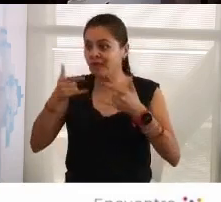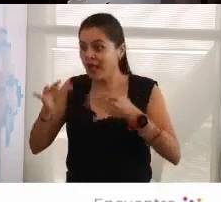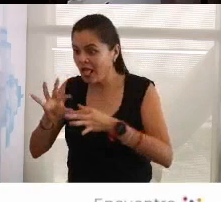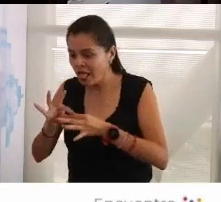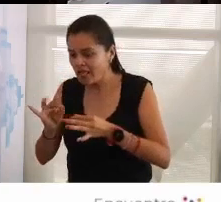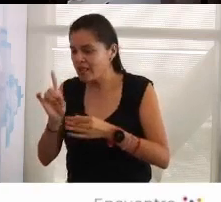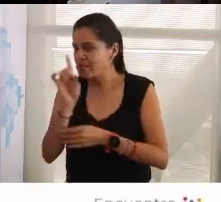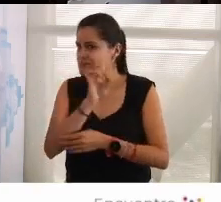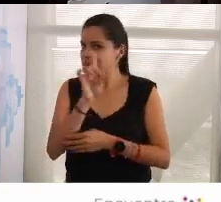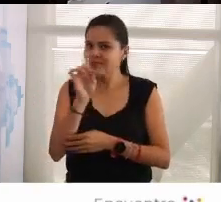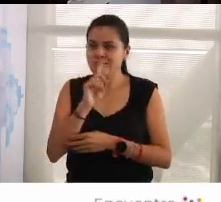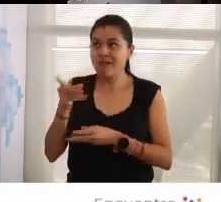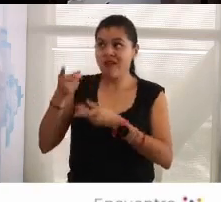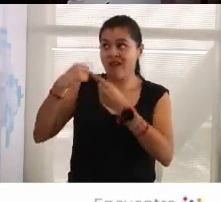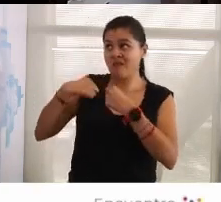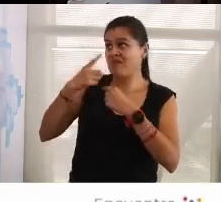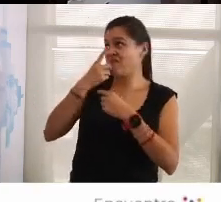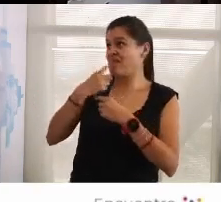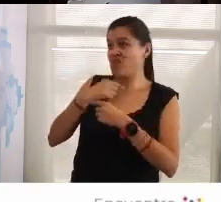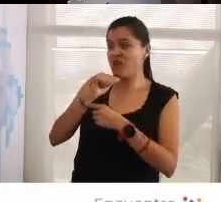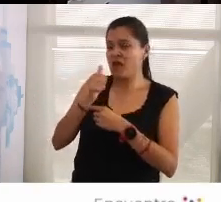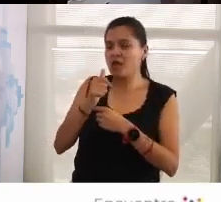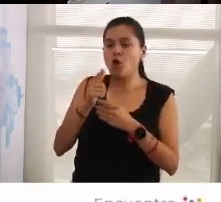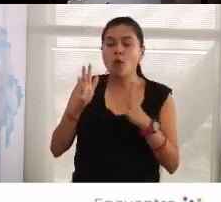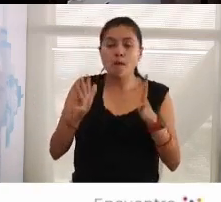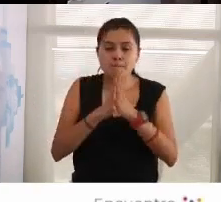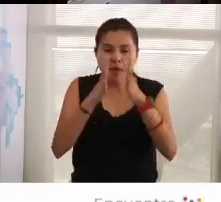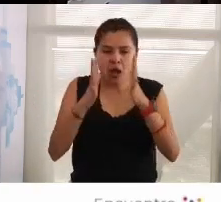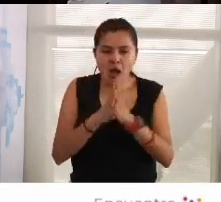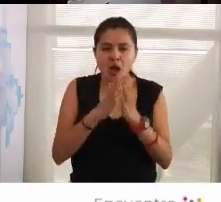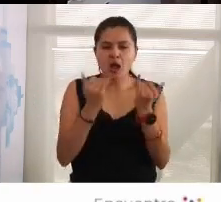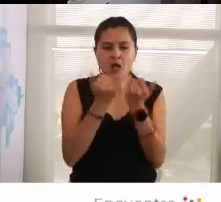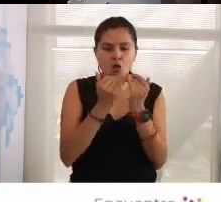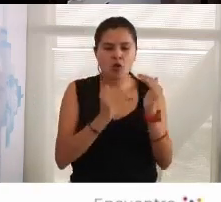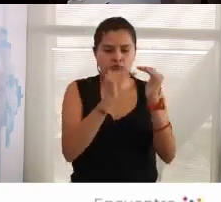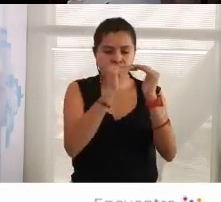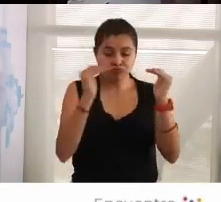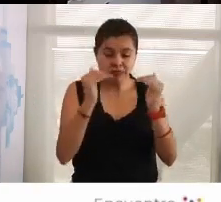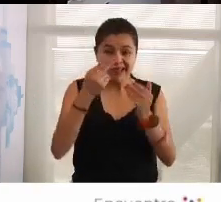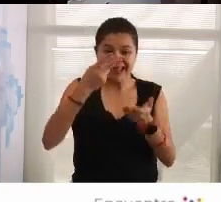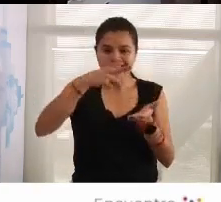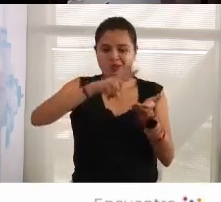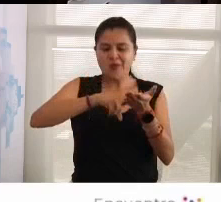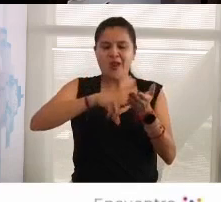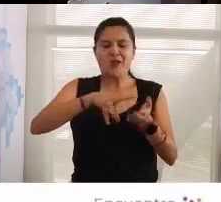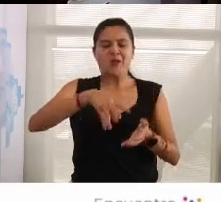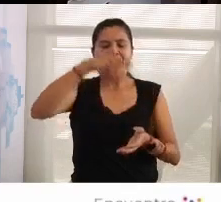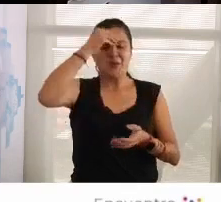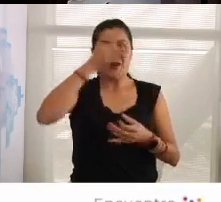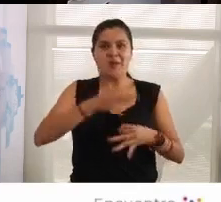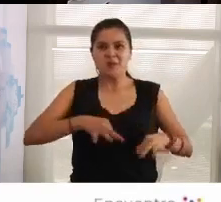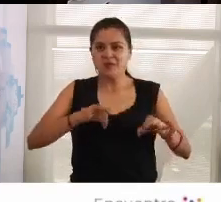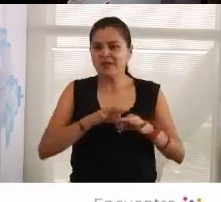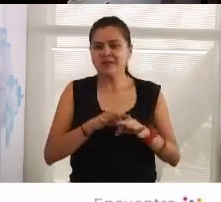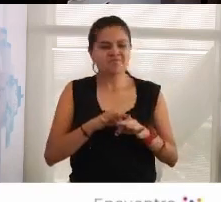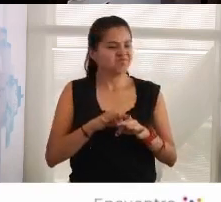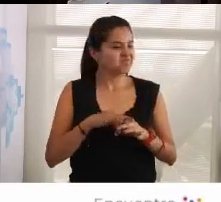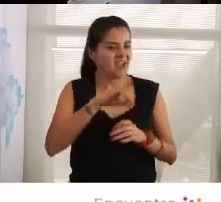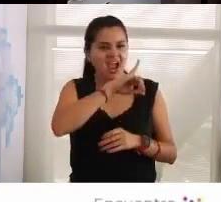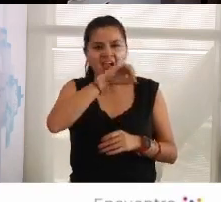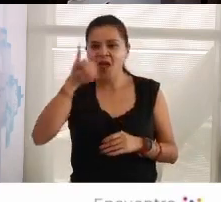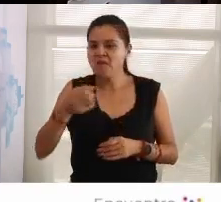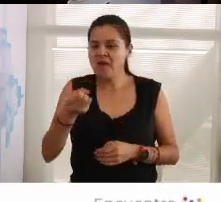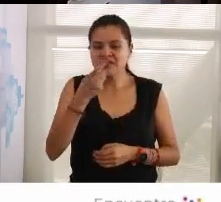inculcó el valor de la democracia, de vivir en democracia. ¿Sabes? Fue simplemente era algo dado y